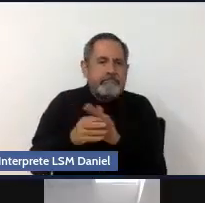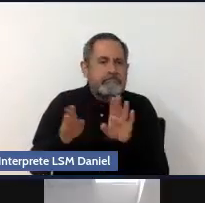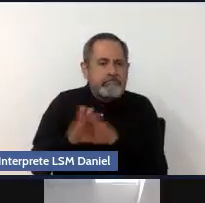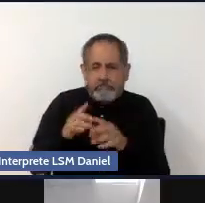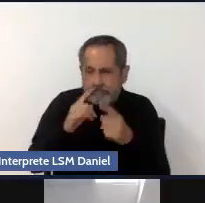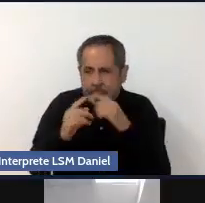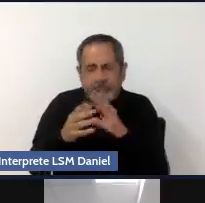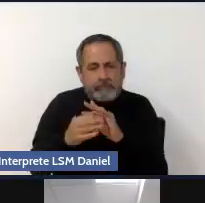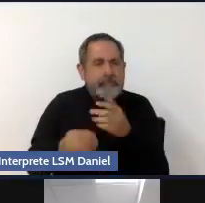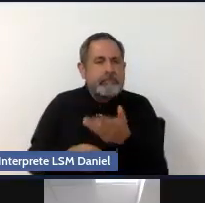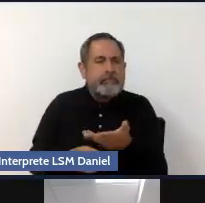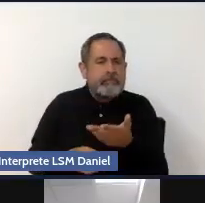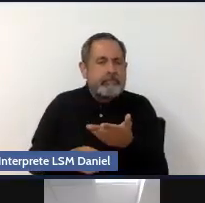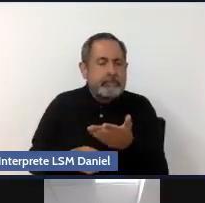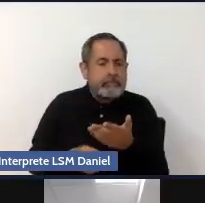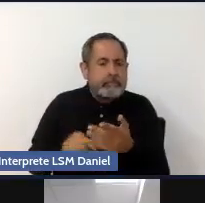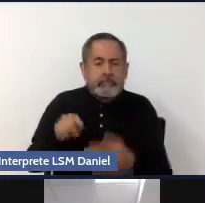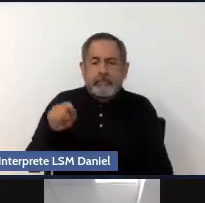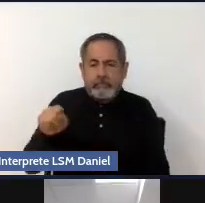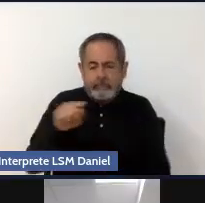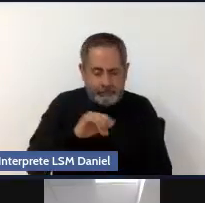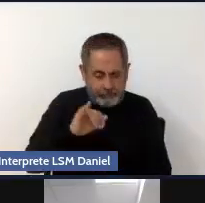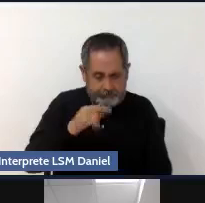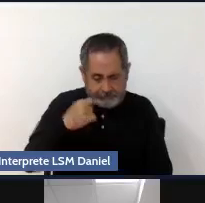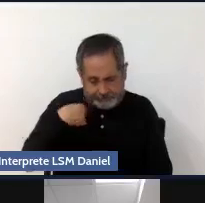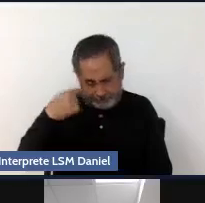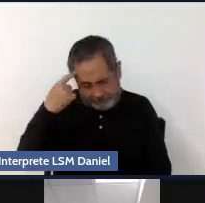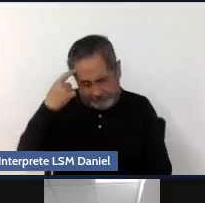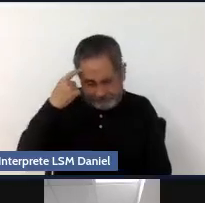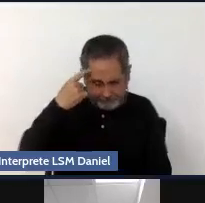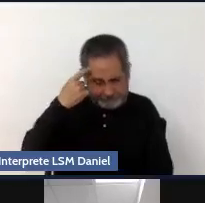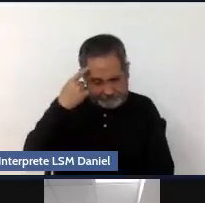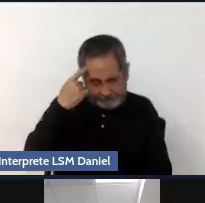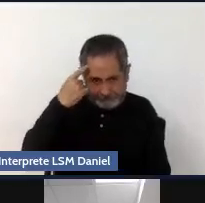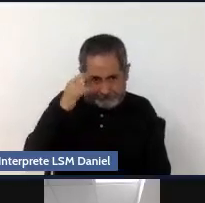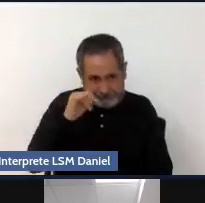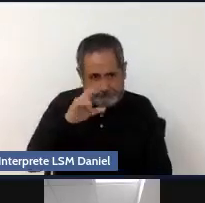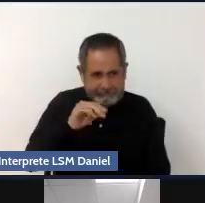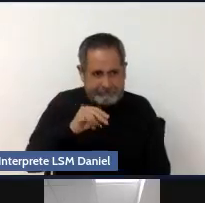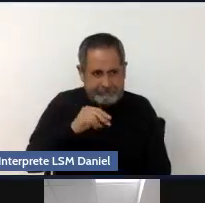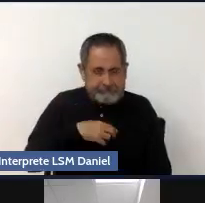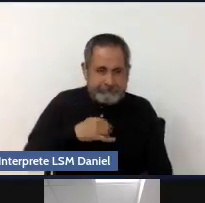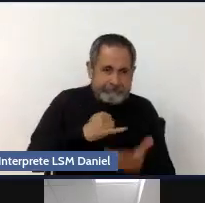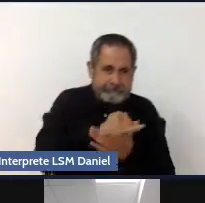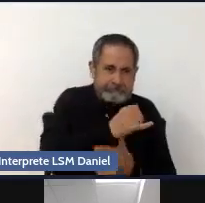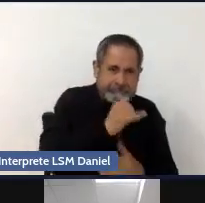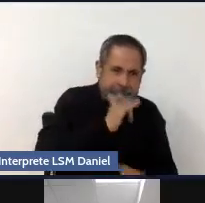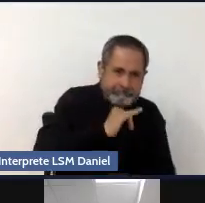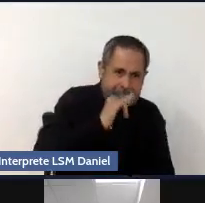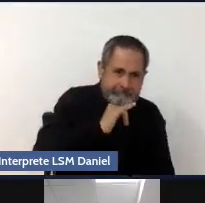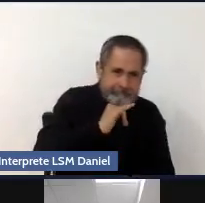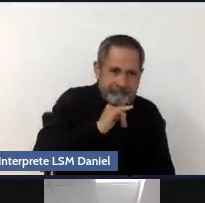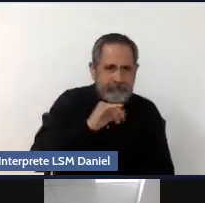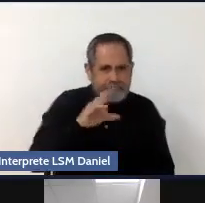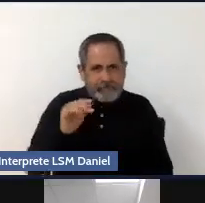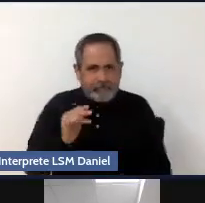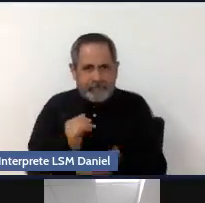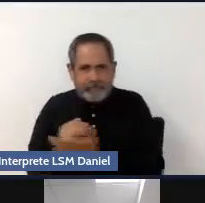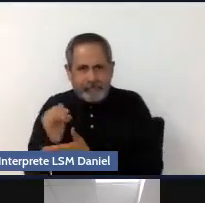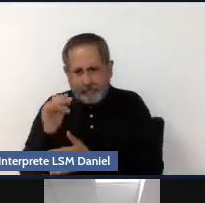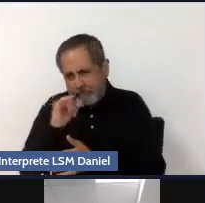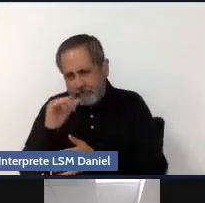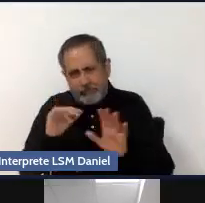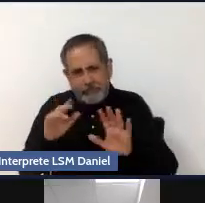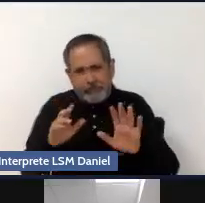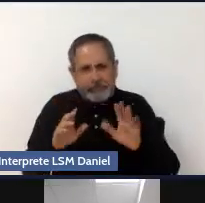apropiado o no es para, para sí, eh, involucrarse en